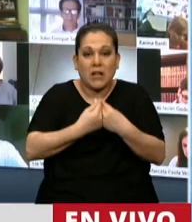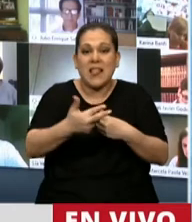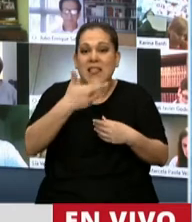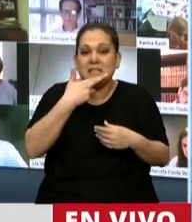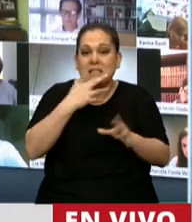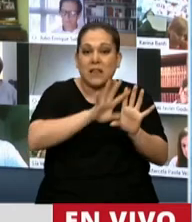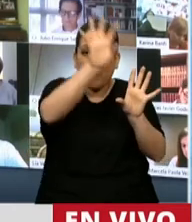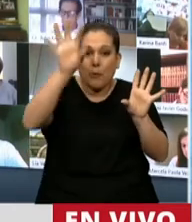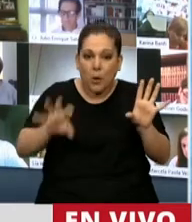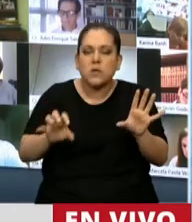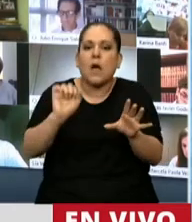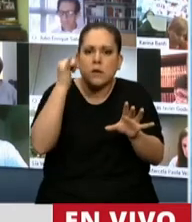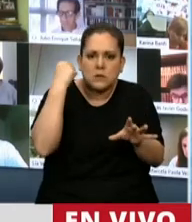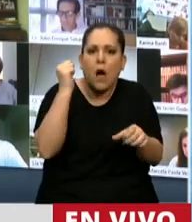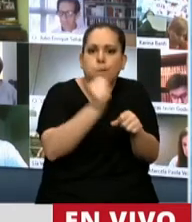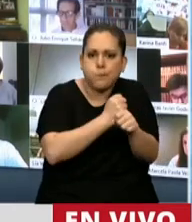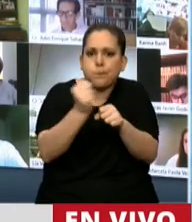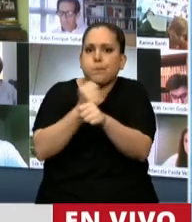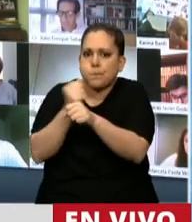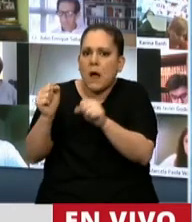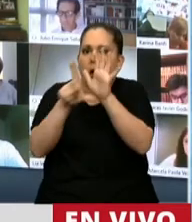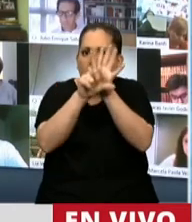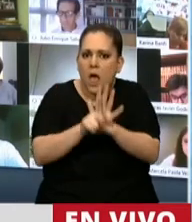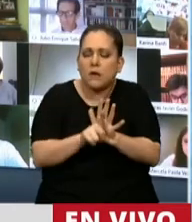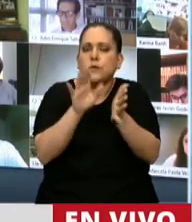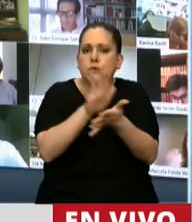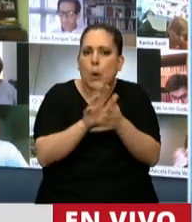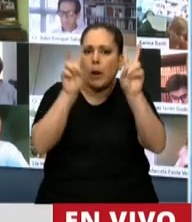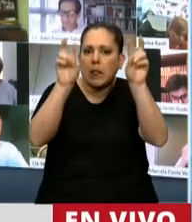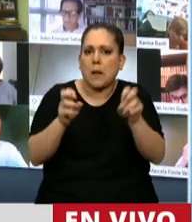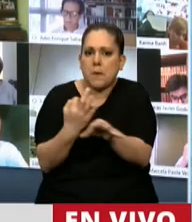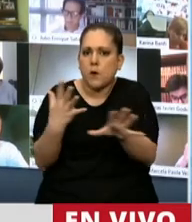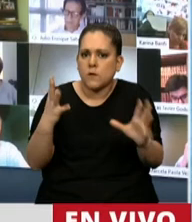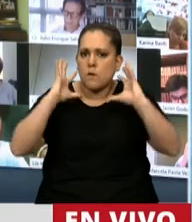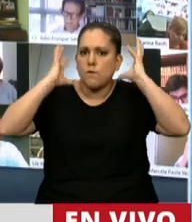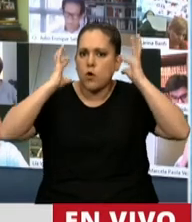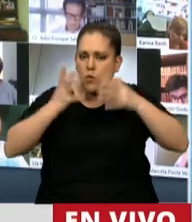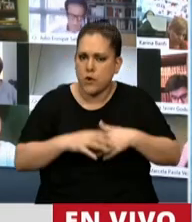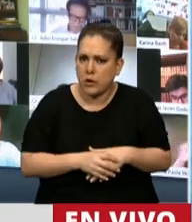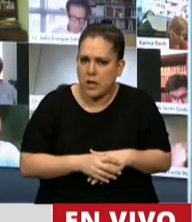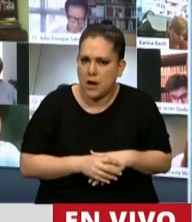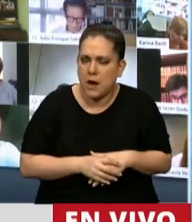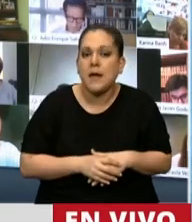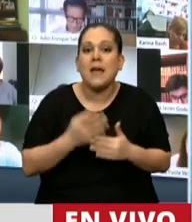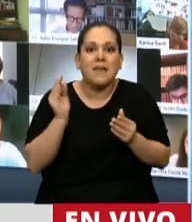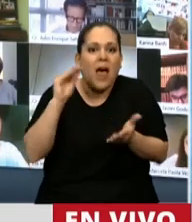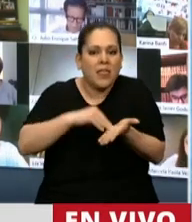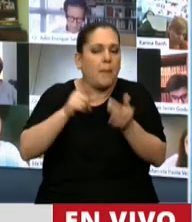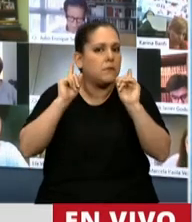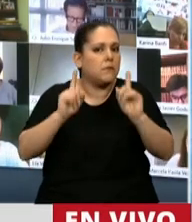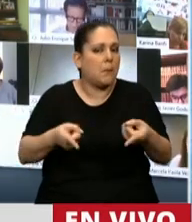han legislado sobre el tema del ejercicio de la profesión de fonaudiología y además de ello